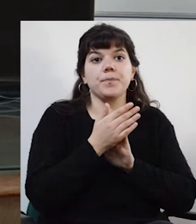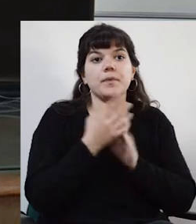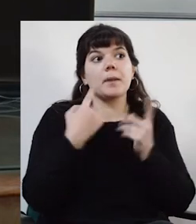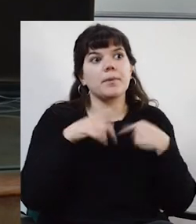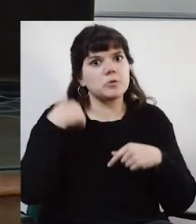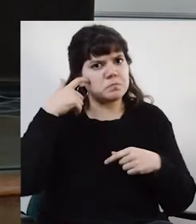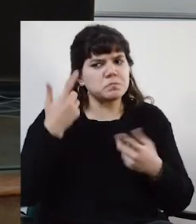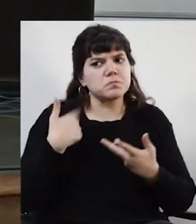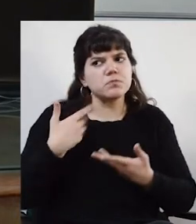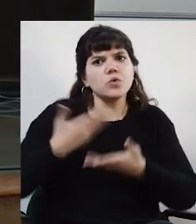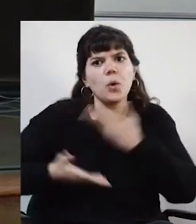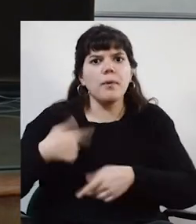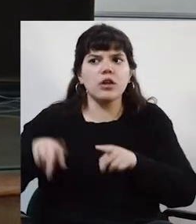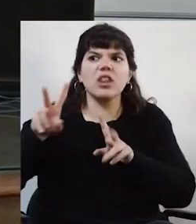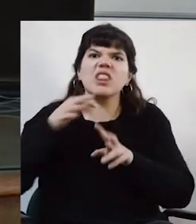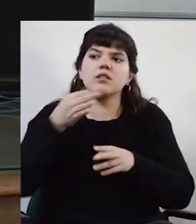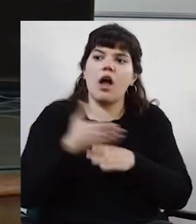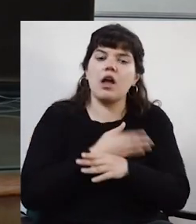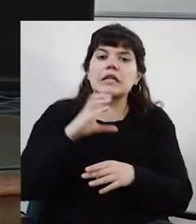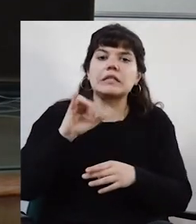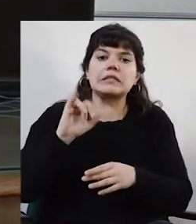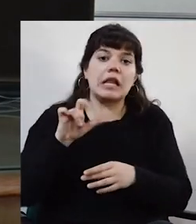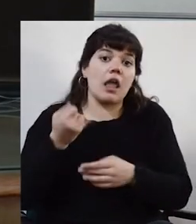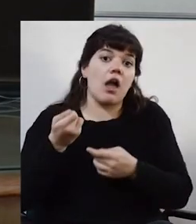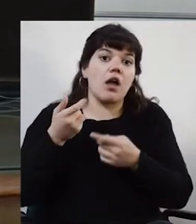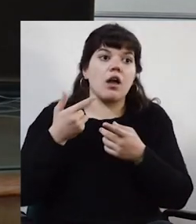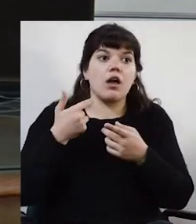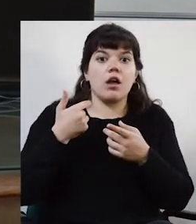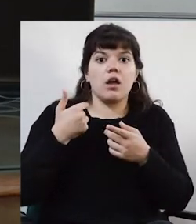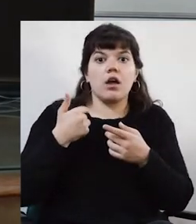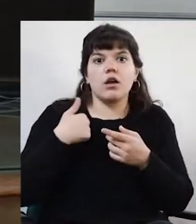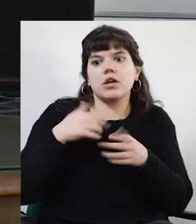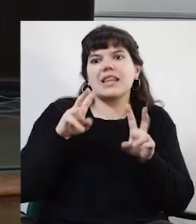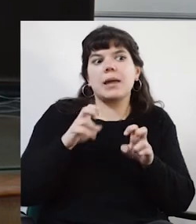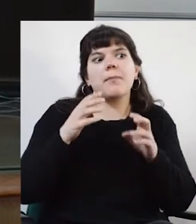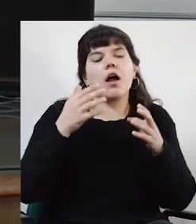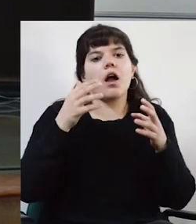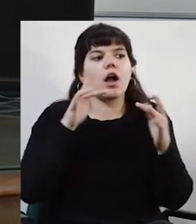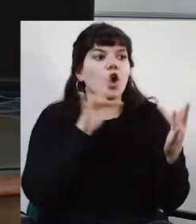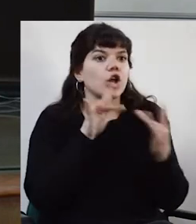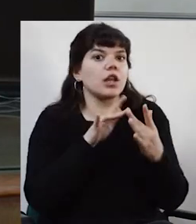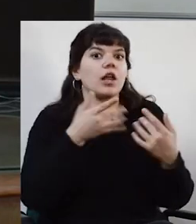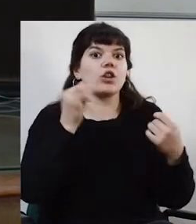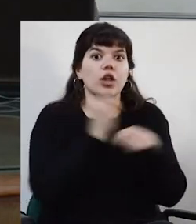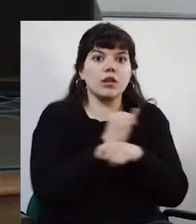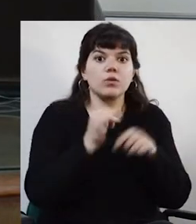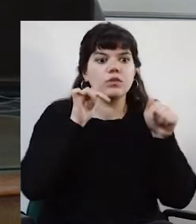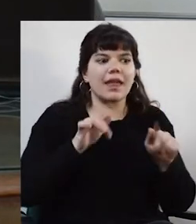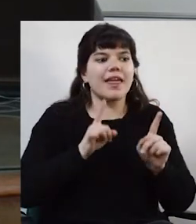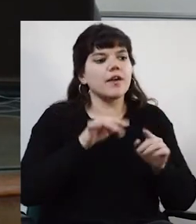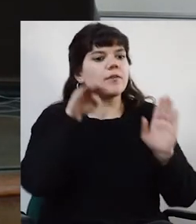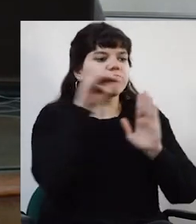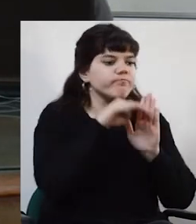Pero yo comparto lo que decía Cecilia, lo peor que podemos hacer es decir, bueno, para tener una red académica hay que hacer esto